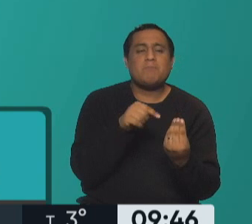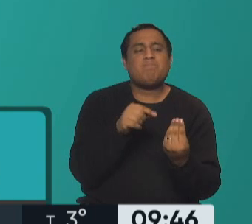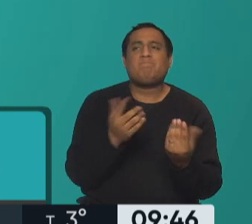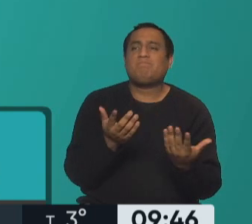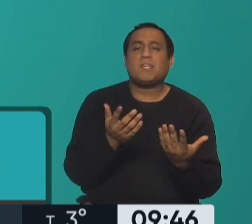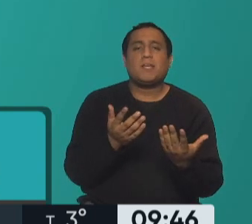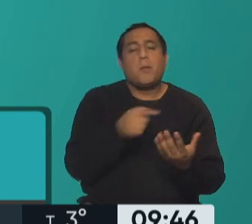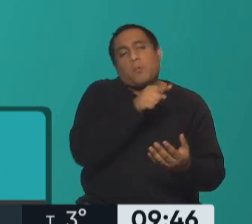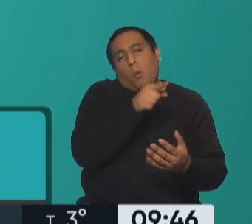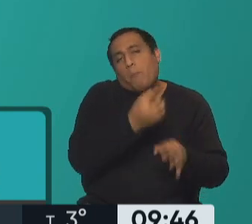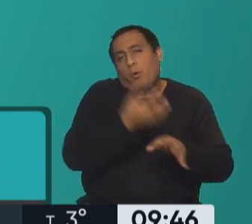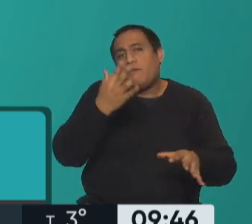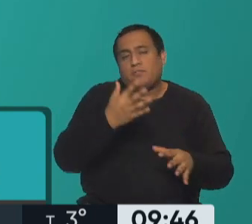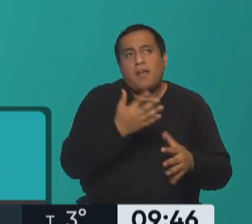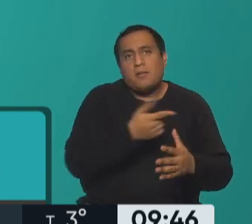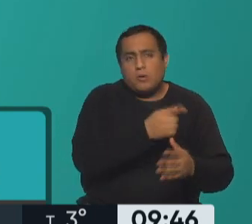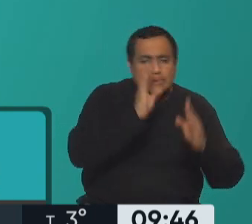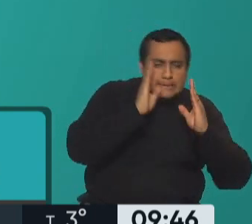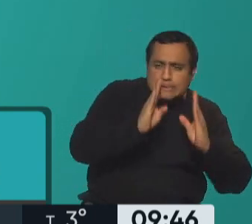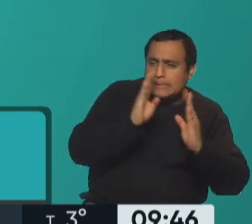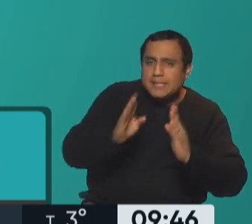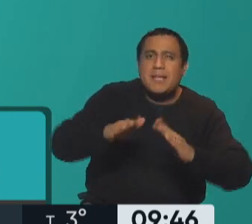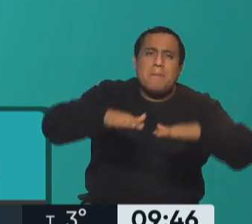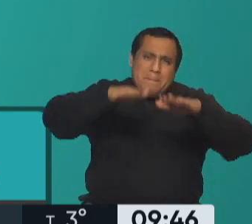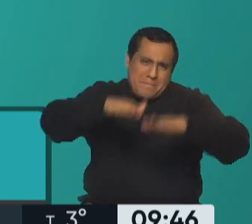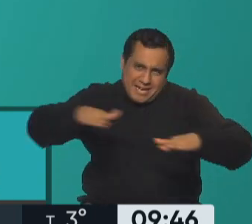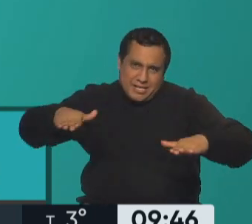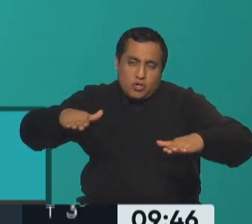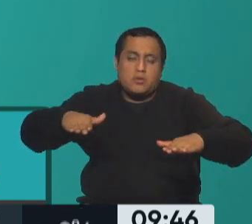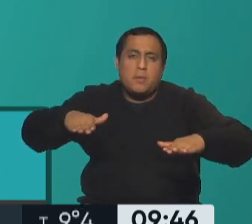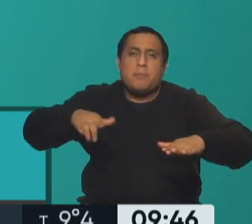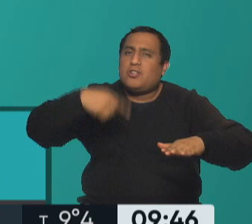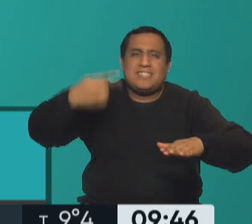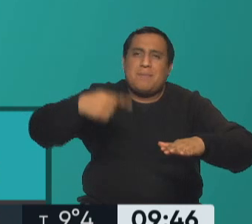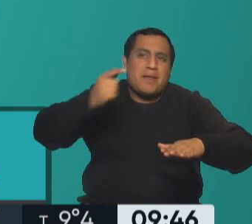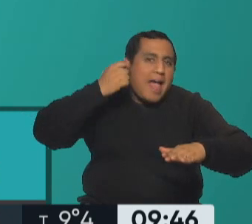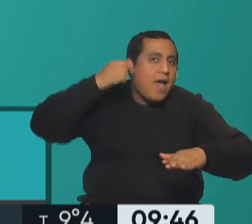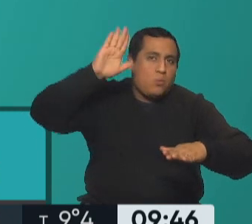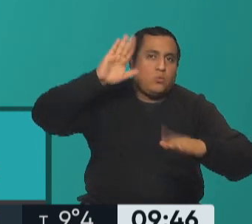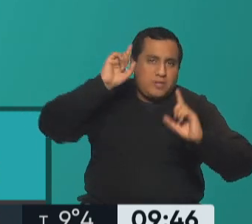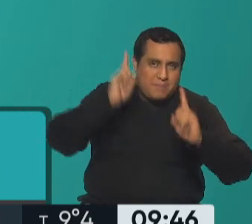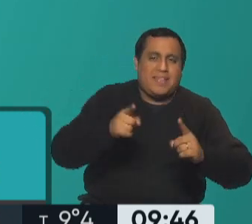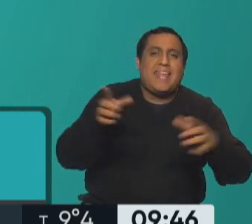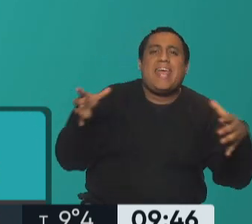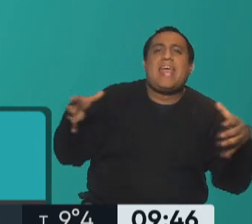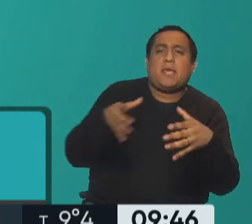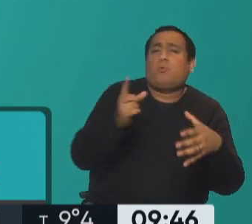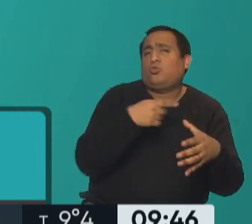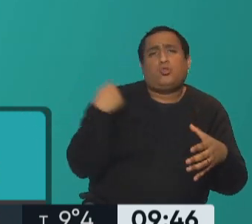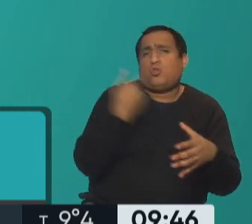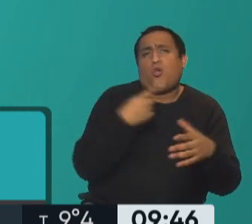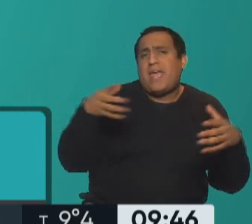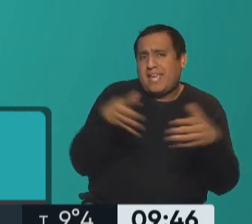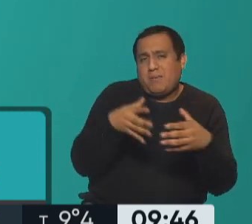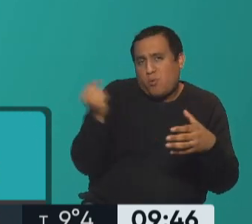lo hablo porque vos sos una profesional que atiende el abordaje de los niños y niñas pero siempre con el adulto, ¿no? En un equipo porque somos un equipo. Eso es